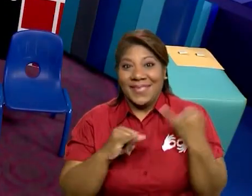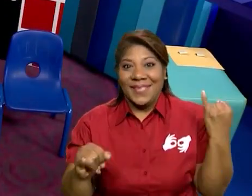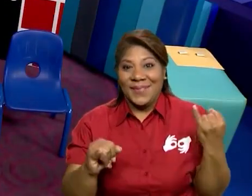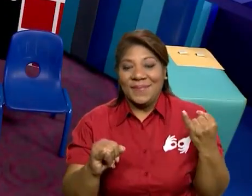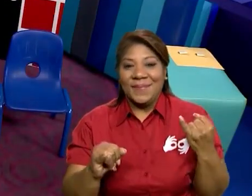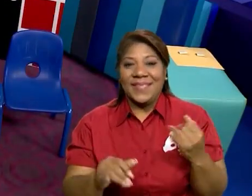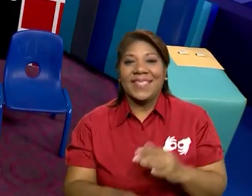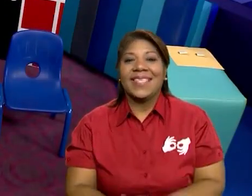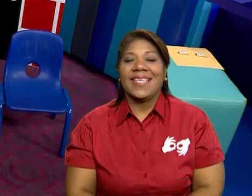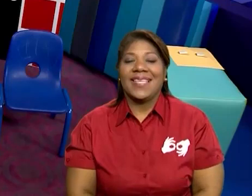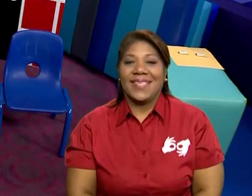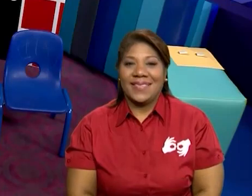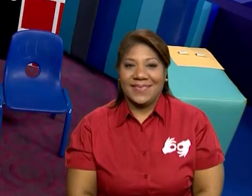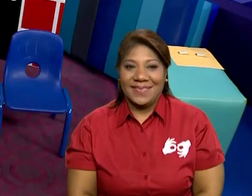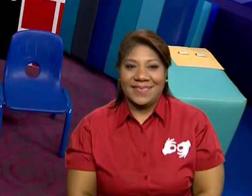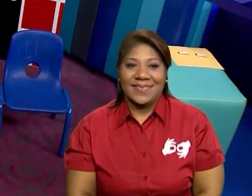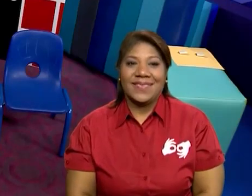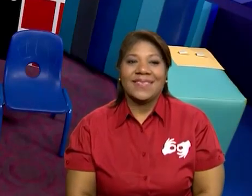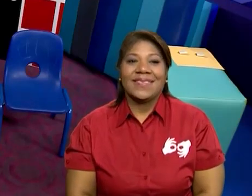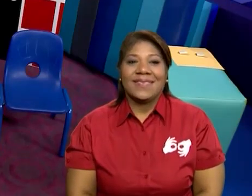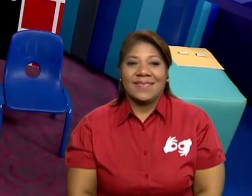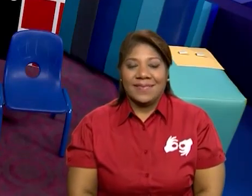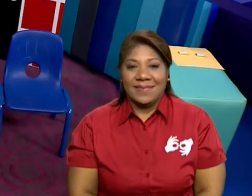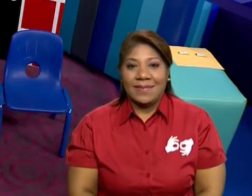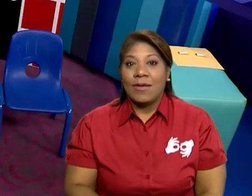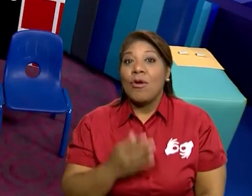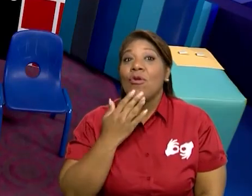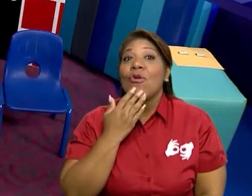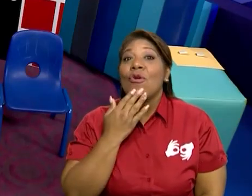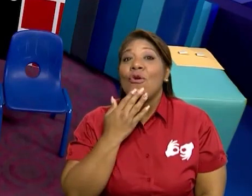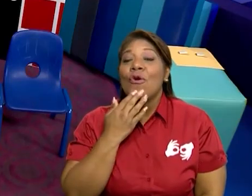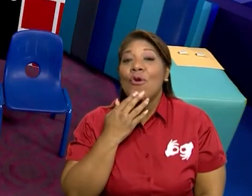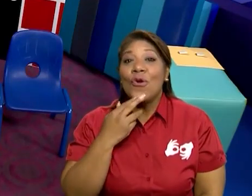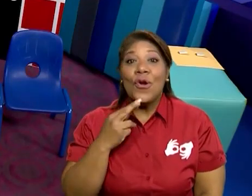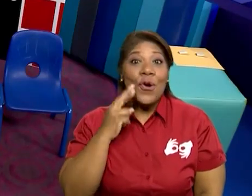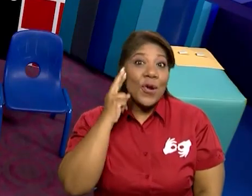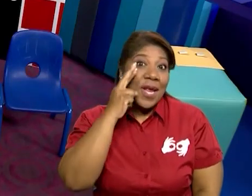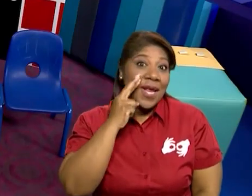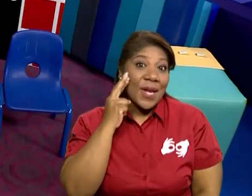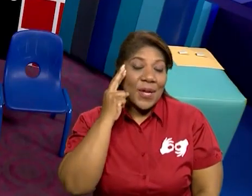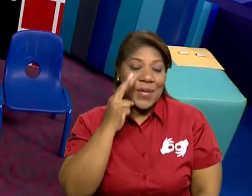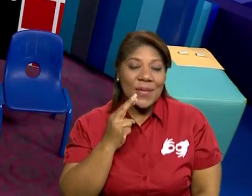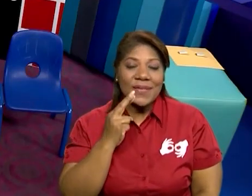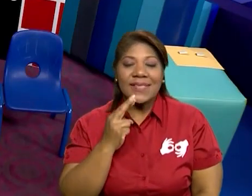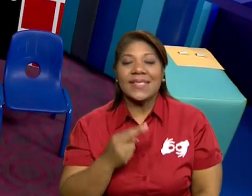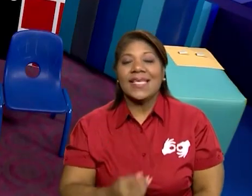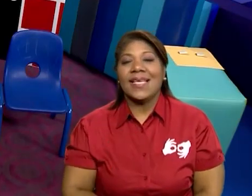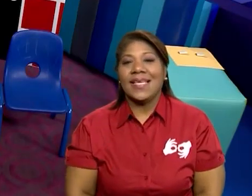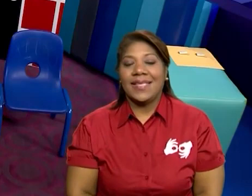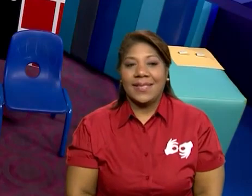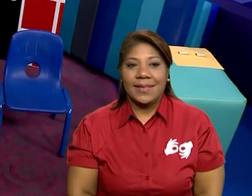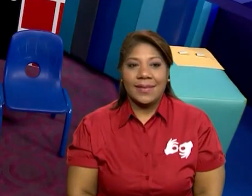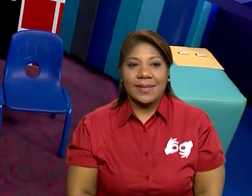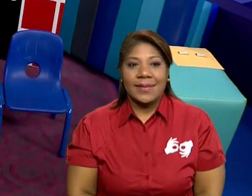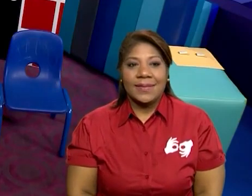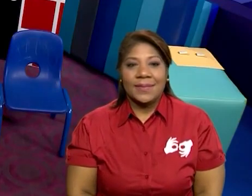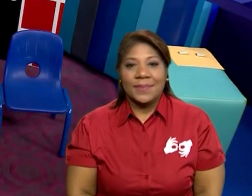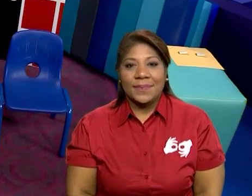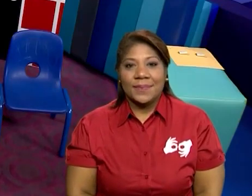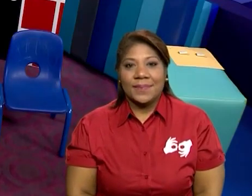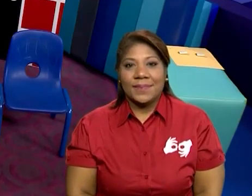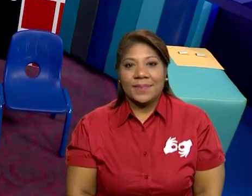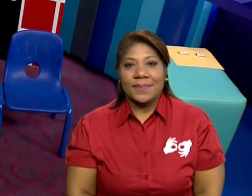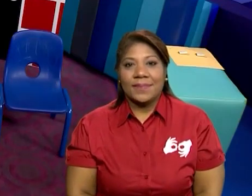Qué casualidad que me tocaron las rosadas, Maestra. Sí, me tocaron las verdes y naranjas. Vamos a ver.